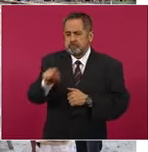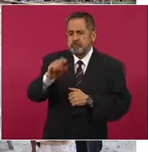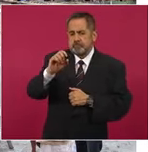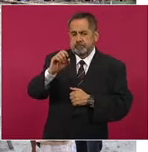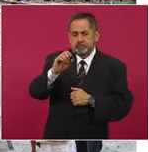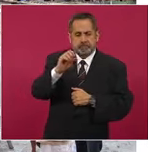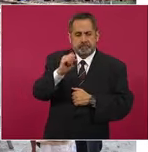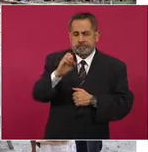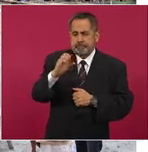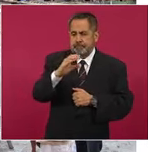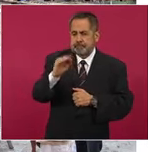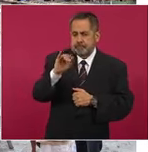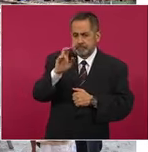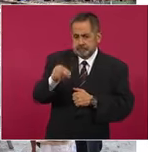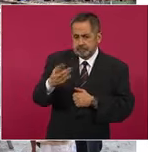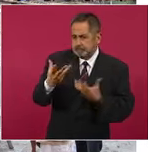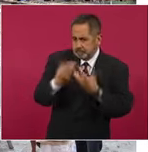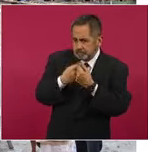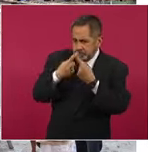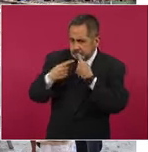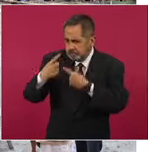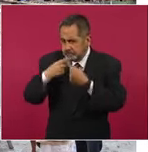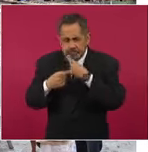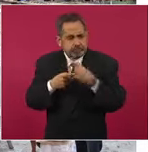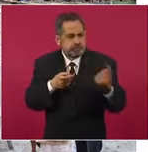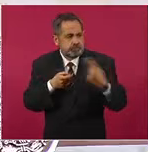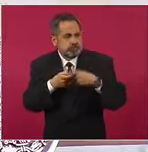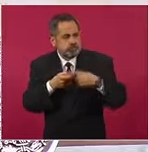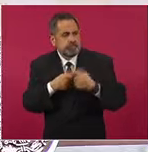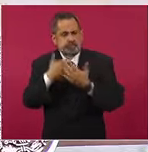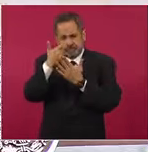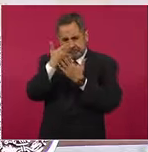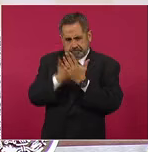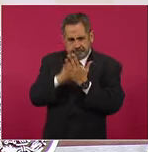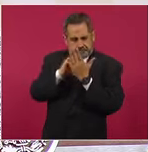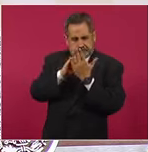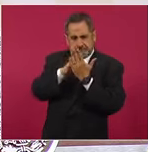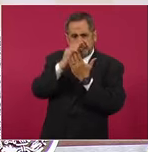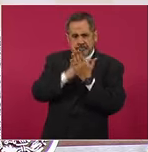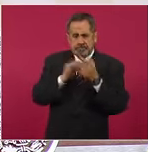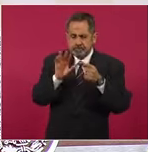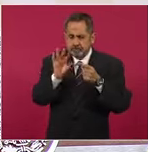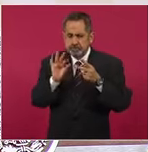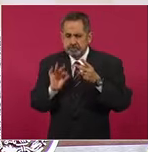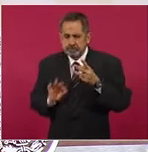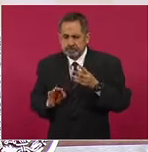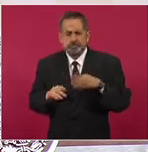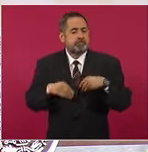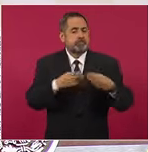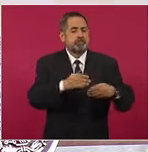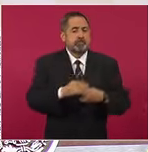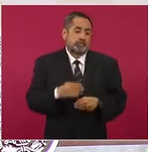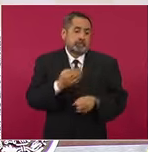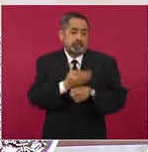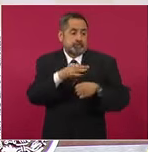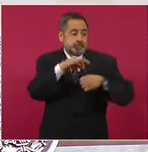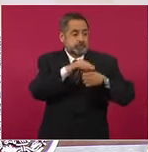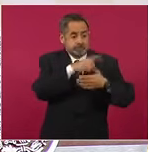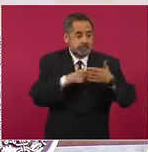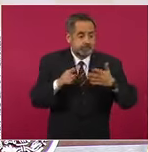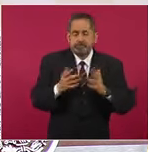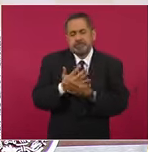del Bienestar. Todo el año hacemos incorporaciones al padrón. Por esta causa iniciaremos posterior a las vedas